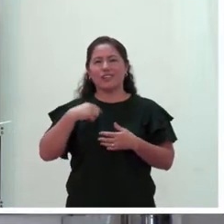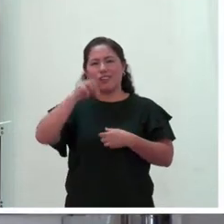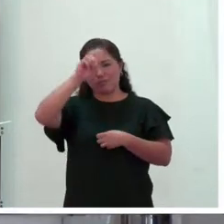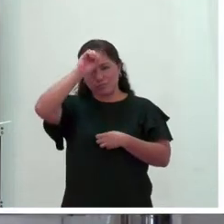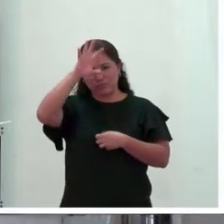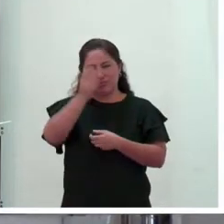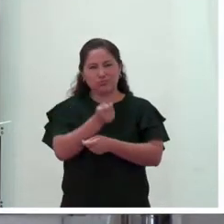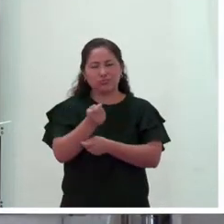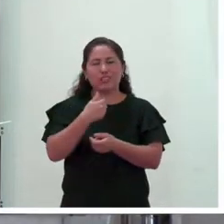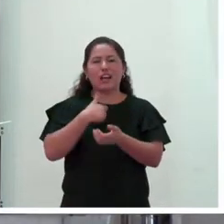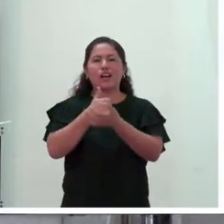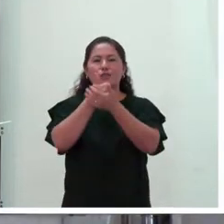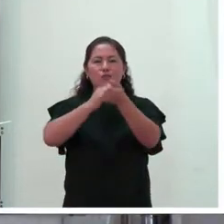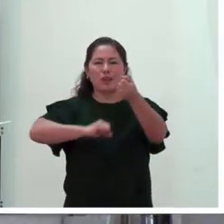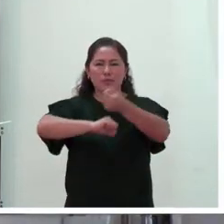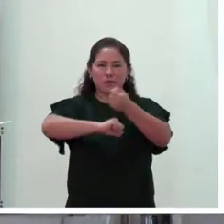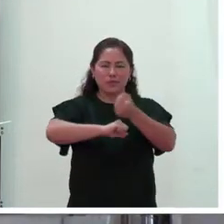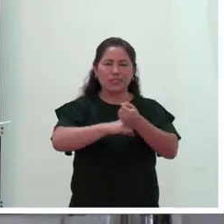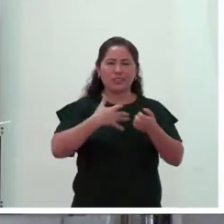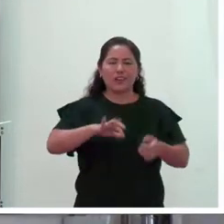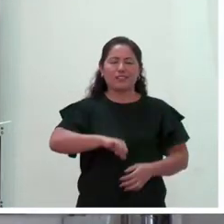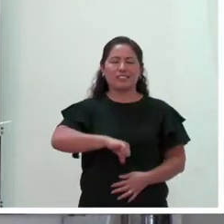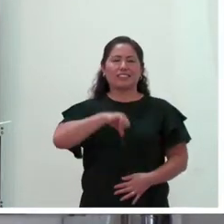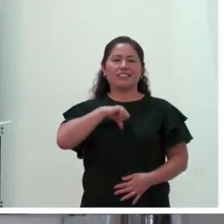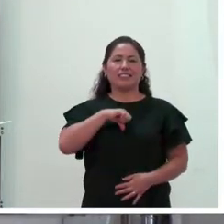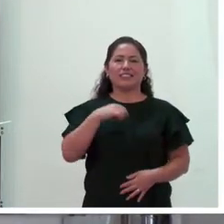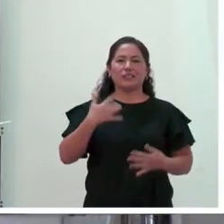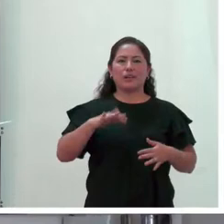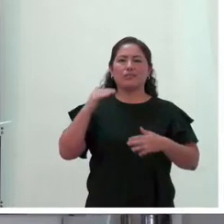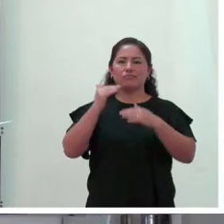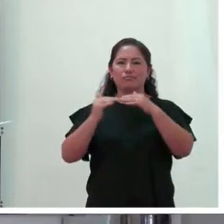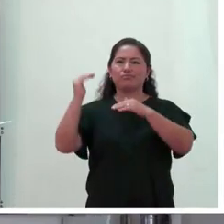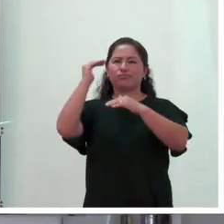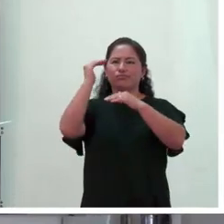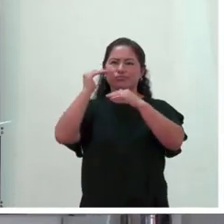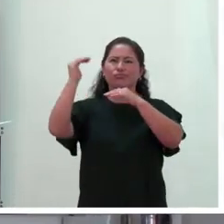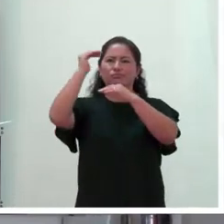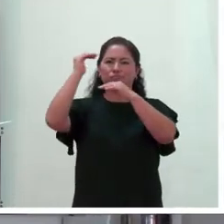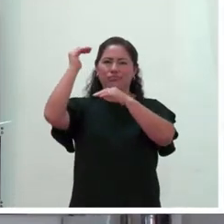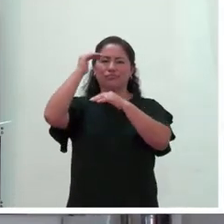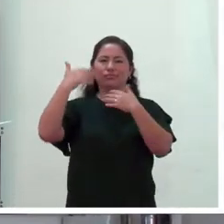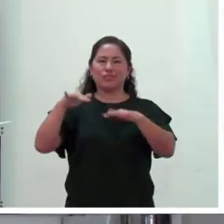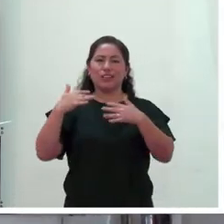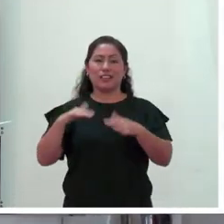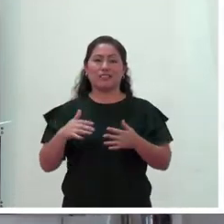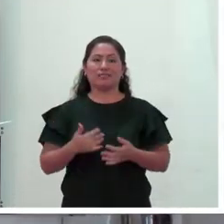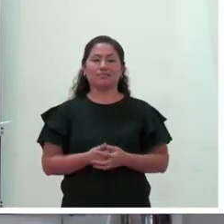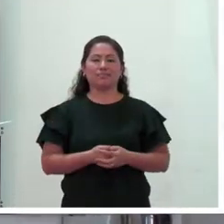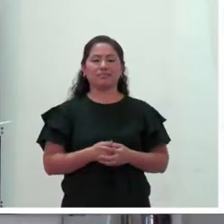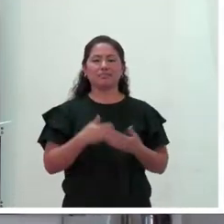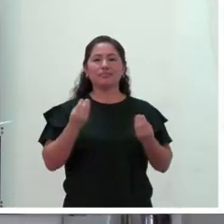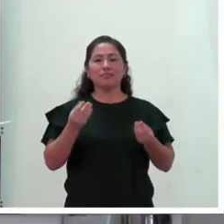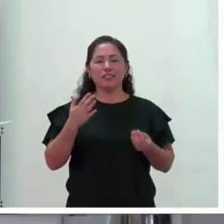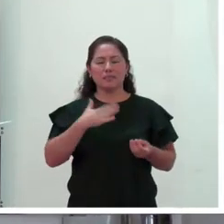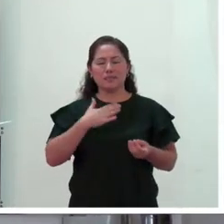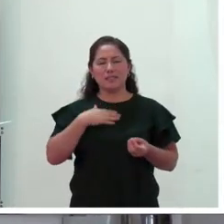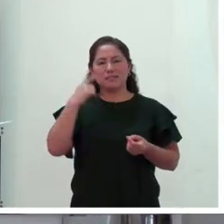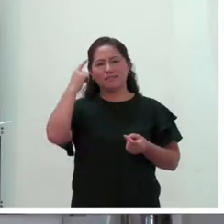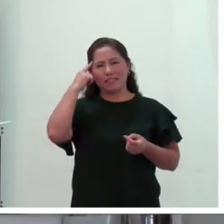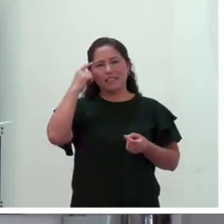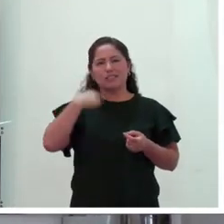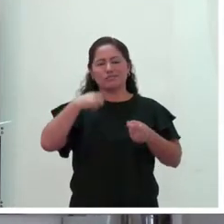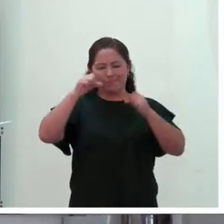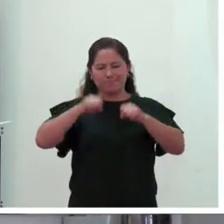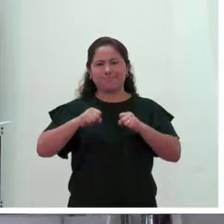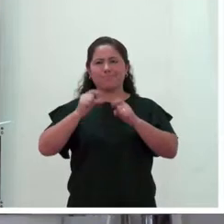me orgullece y he podido también ir asumiendo y ascendiendo en ese mundo. Porque ¿saben qué? Es la mente. Uno sí puede.